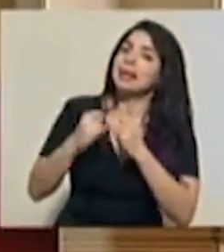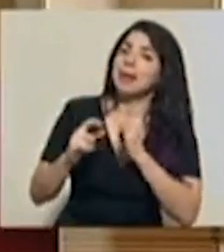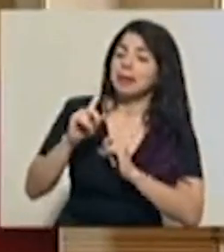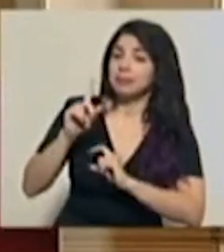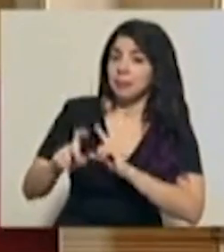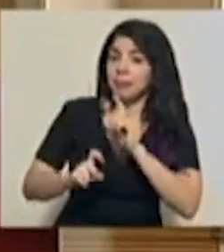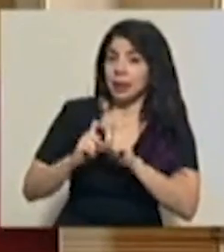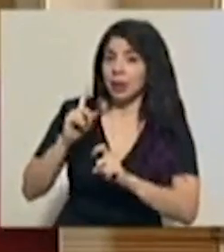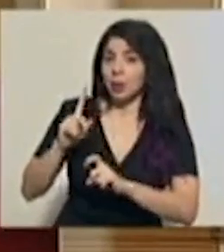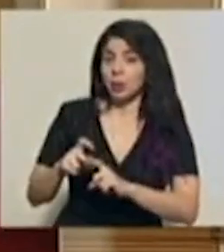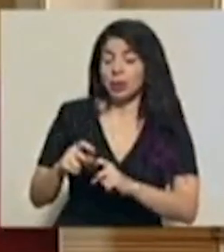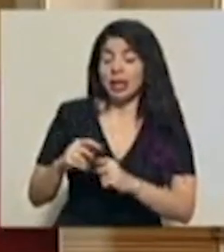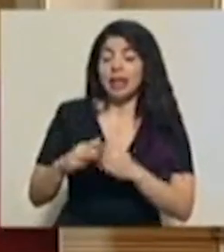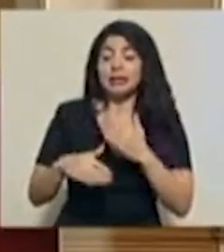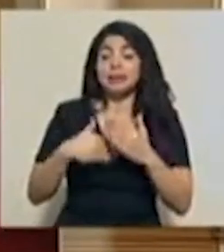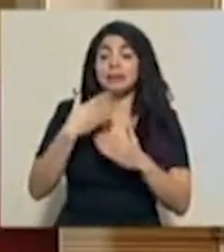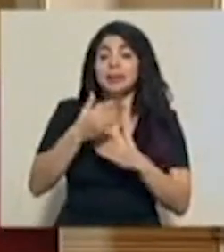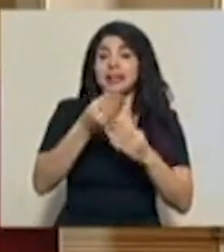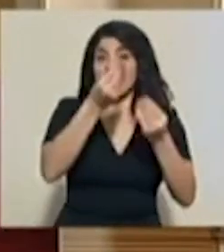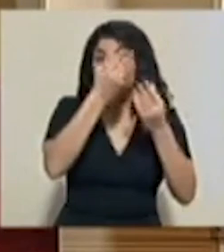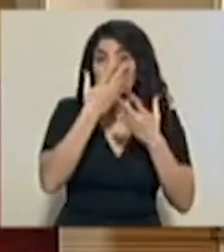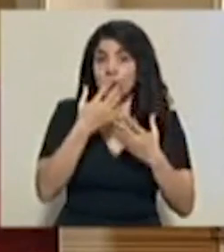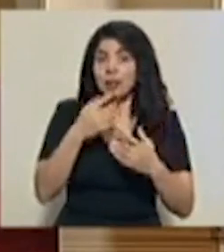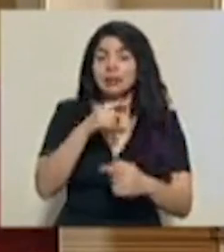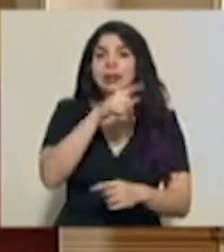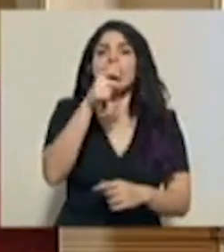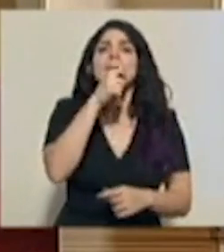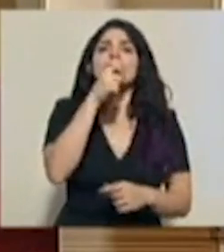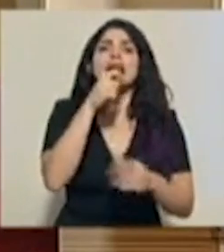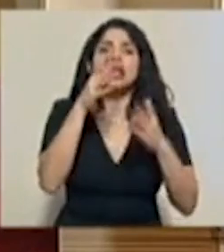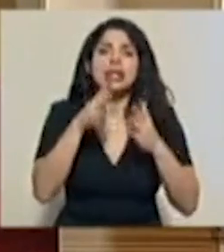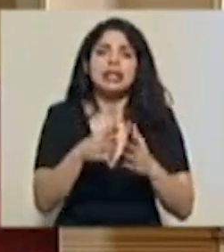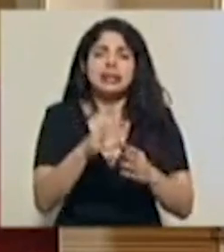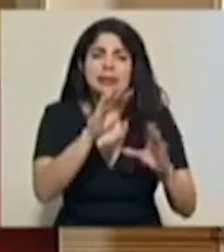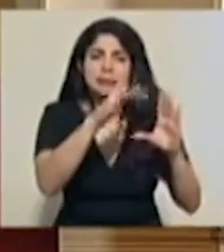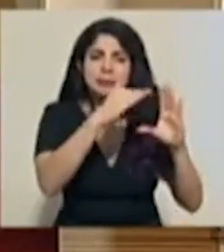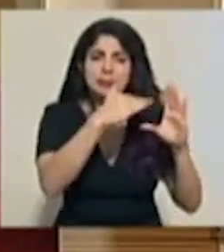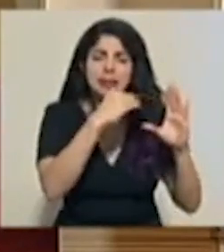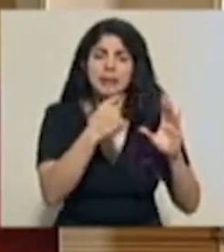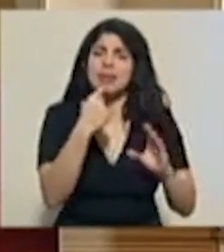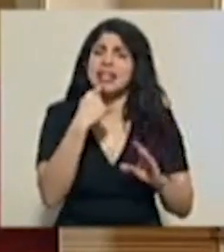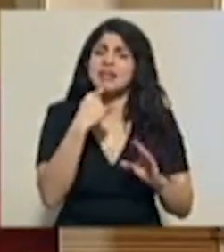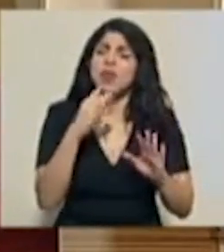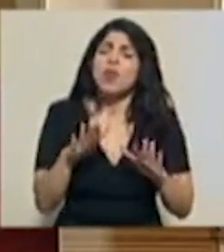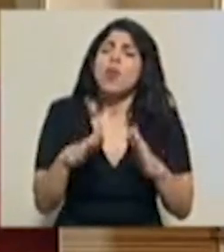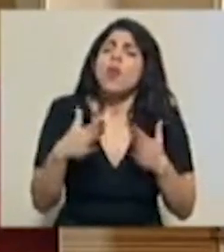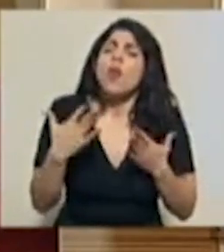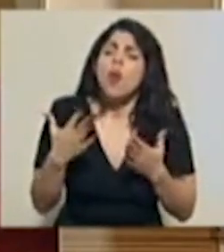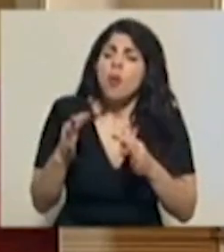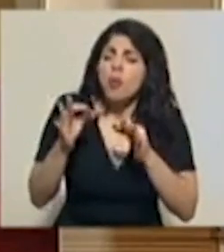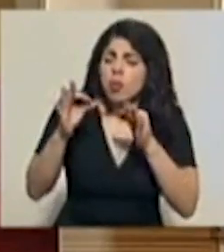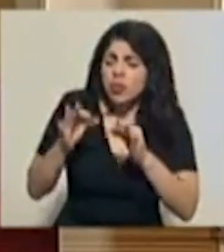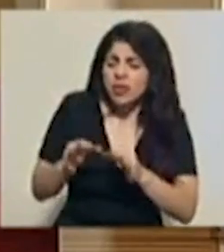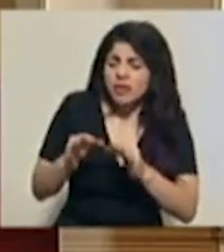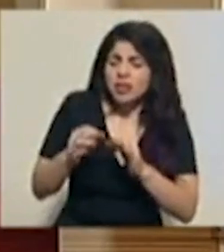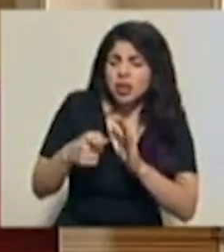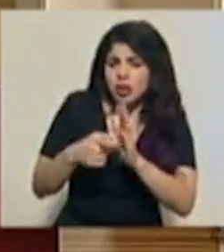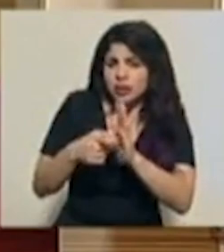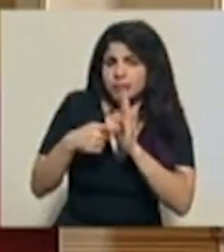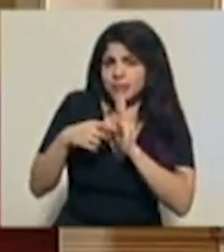consultas y pasar al reporte, varios colegas nos consultan cómo se definieron los criterios de